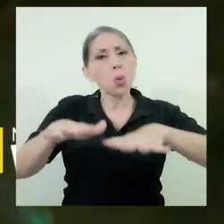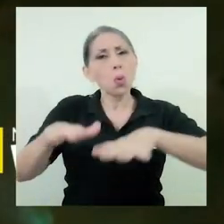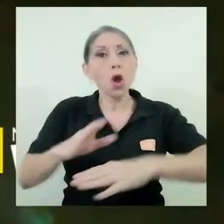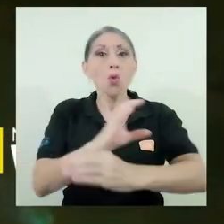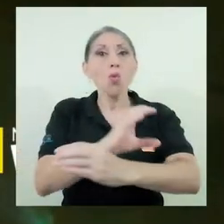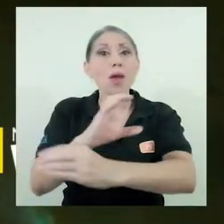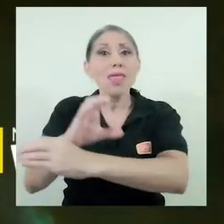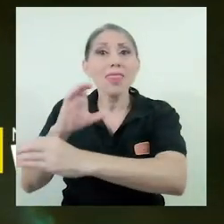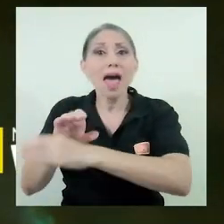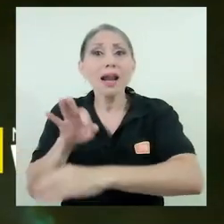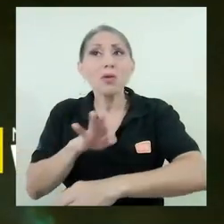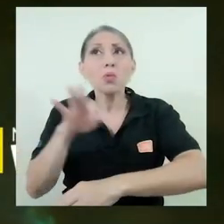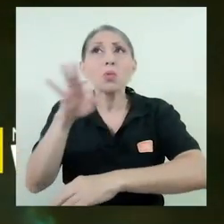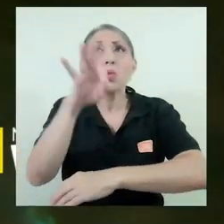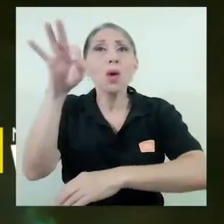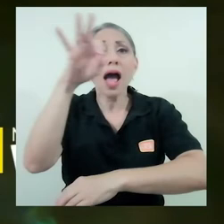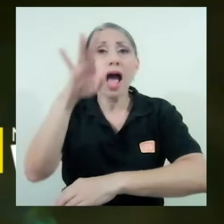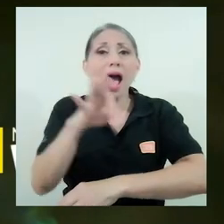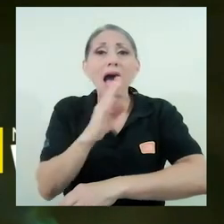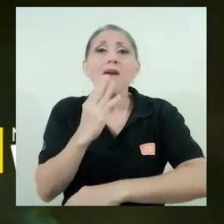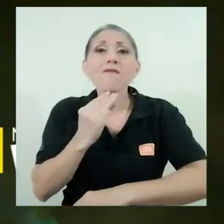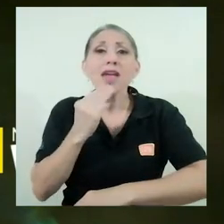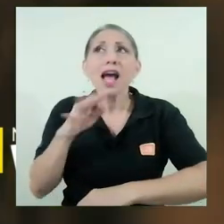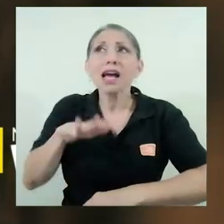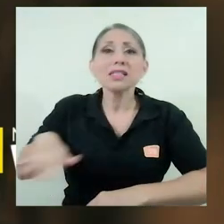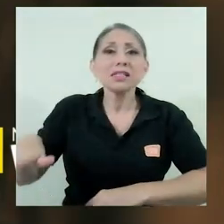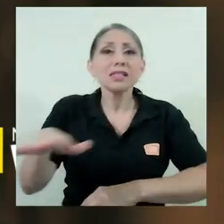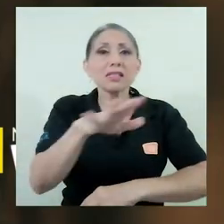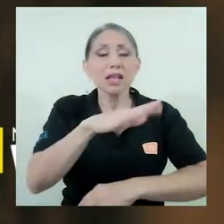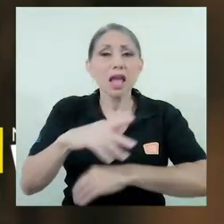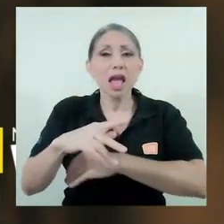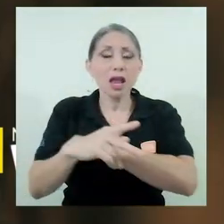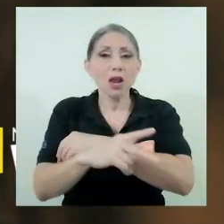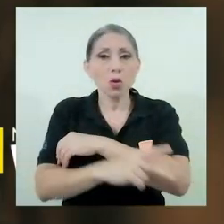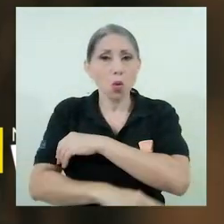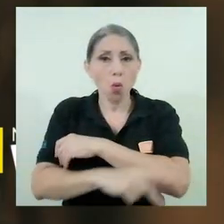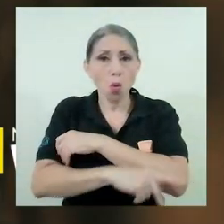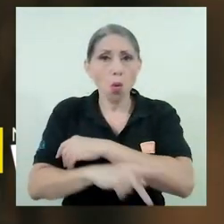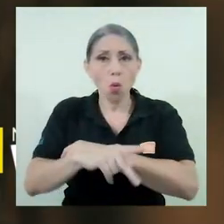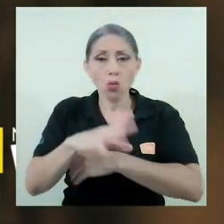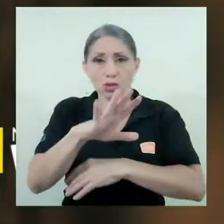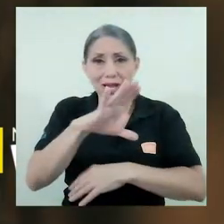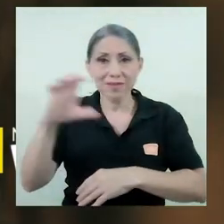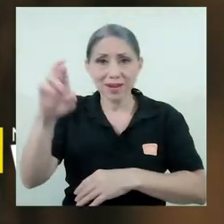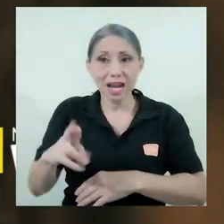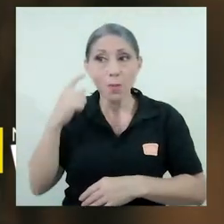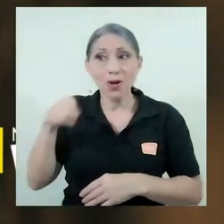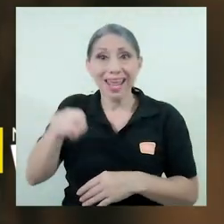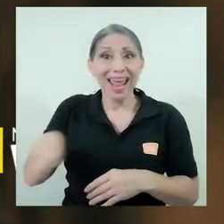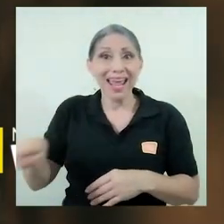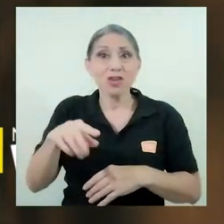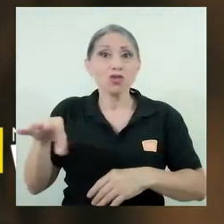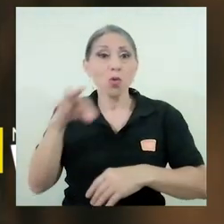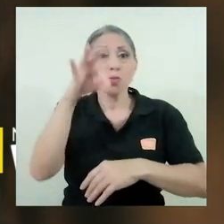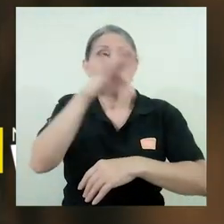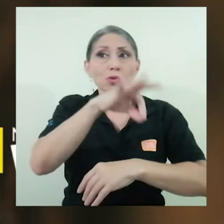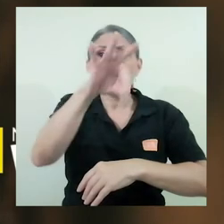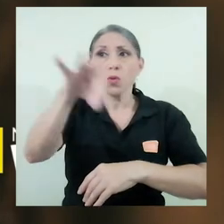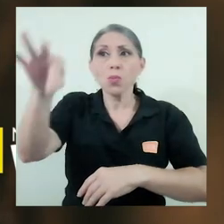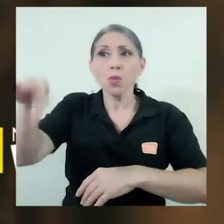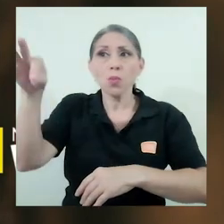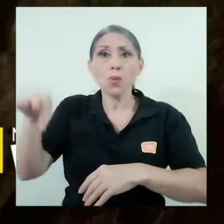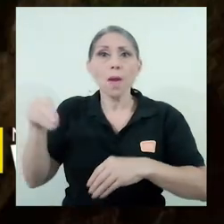cuidar las especies de abejas que residen en nuestro país ya que ellas son los agentes polinizadores más relevantes del